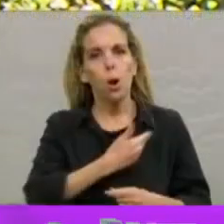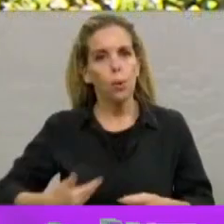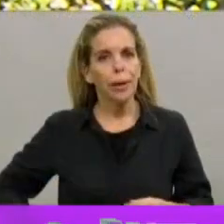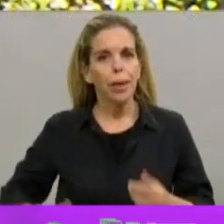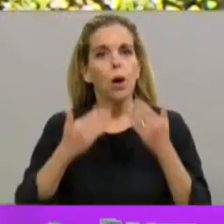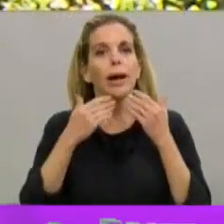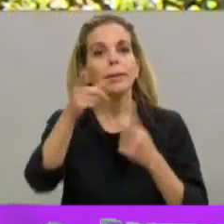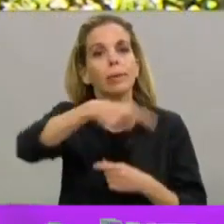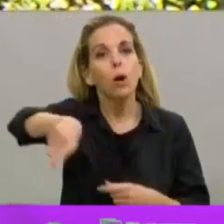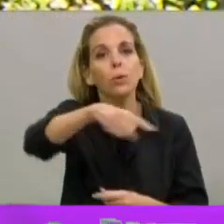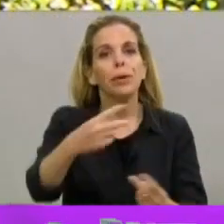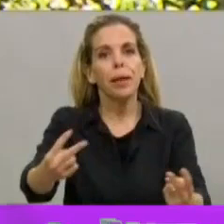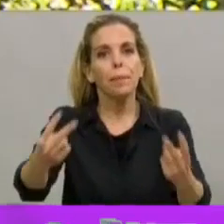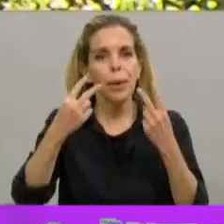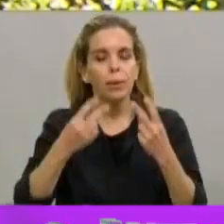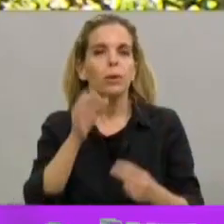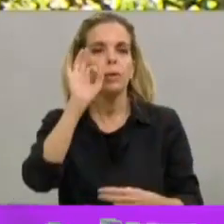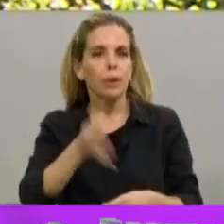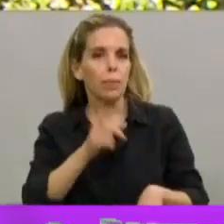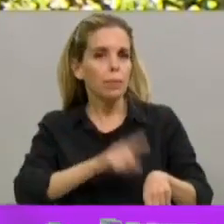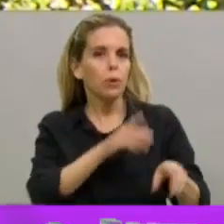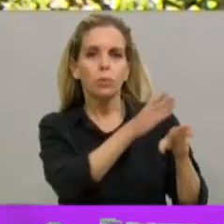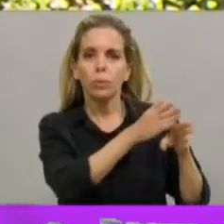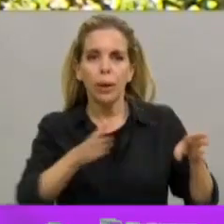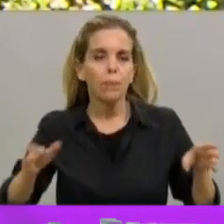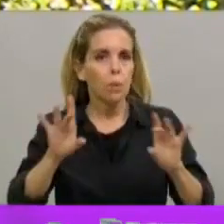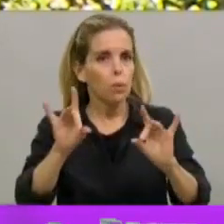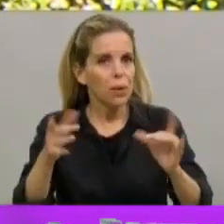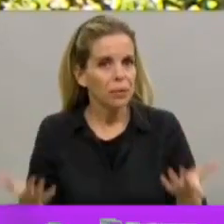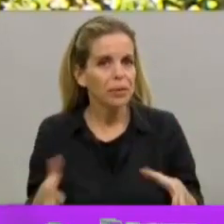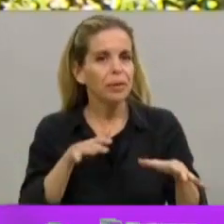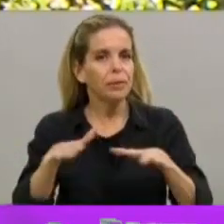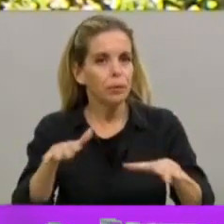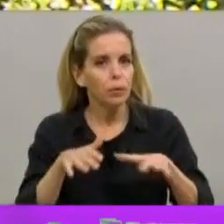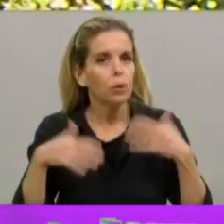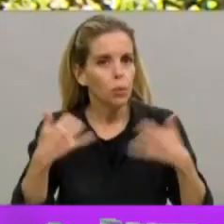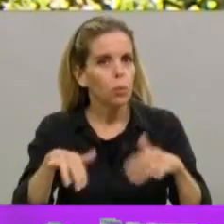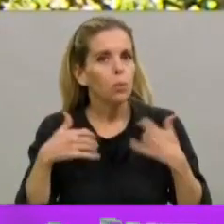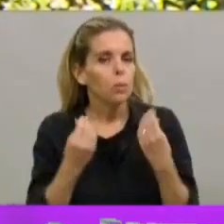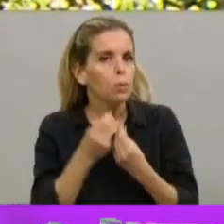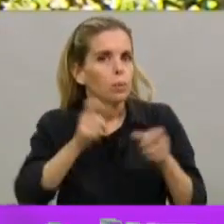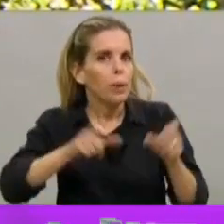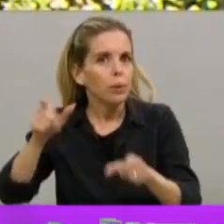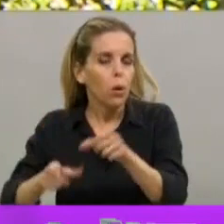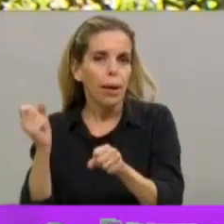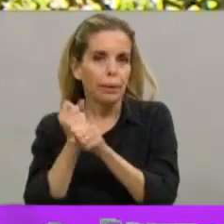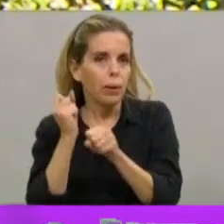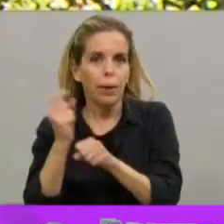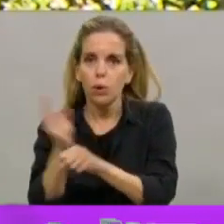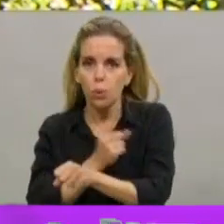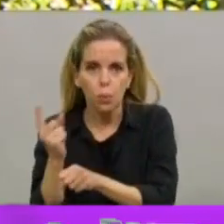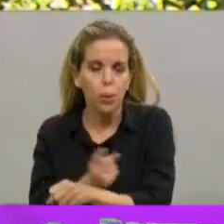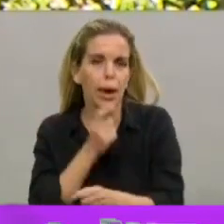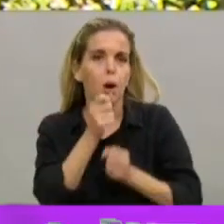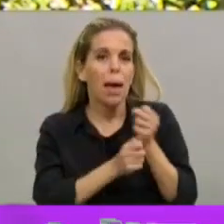están viendo. Sabemos que ha sido un tiempo largo, duro, para muchos que no han podido trabajar, que tienen empleados,